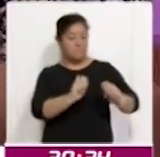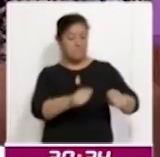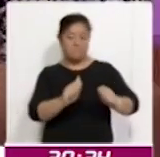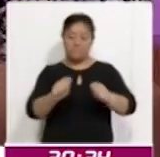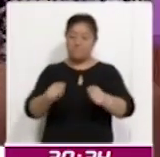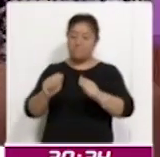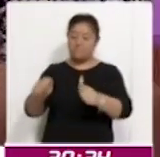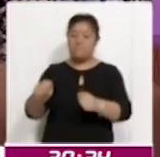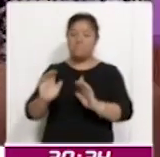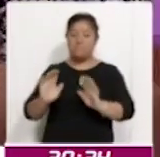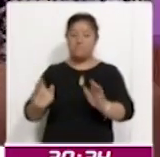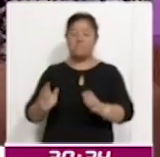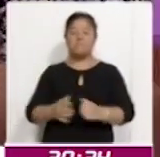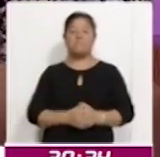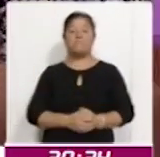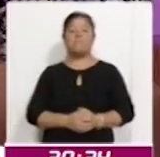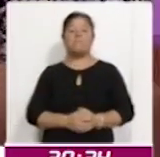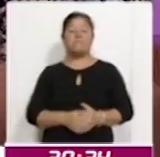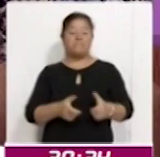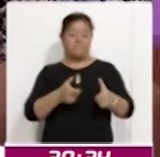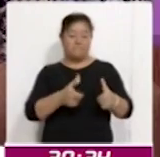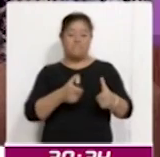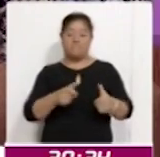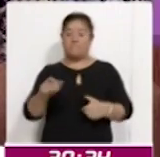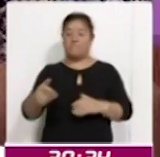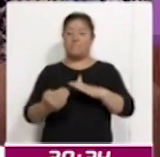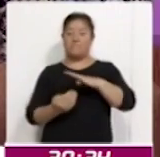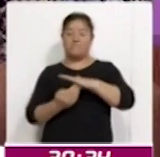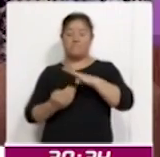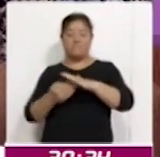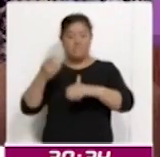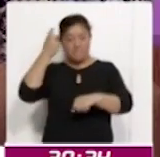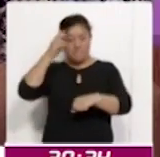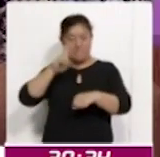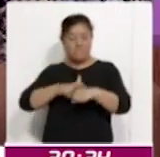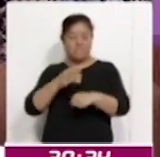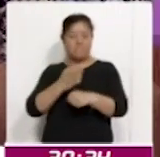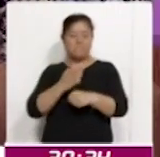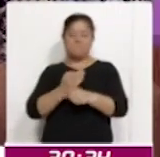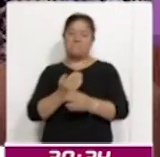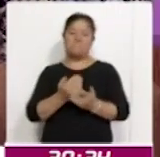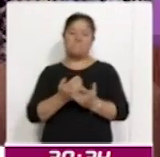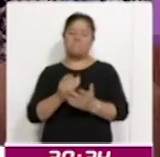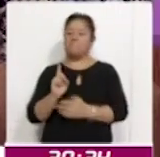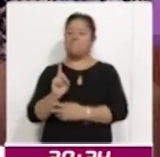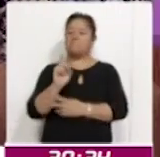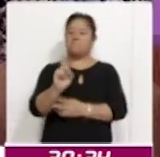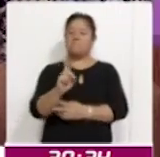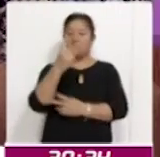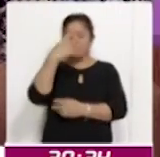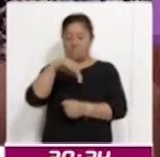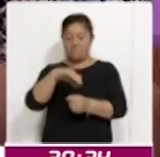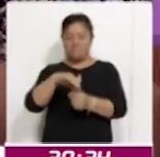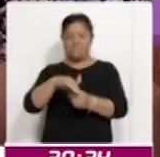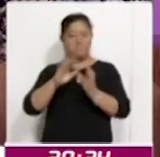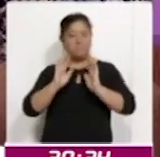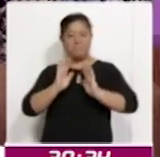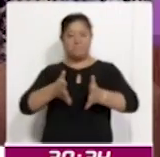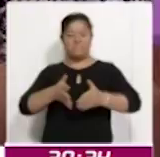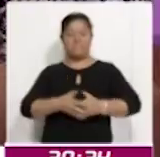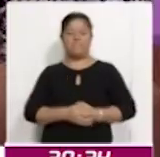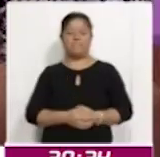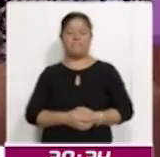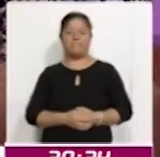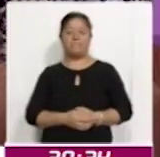de los paquetes a las presidencias de las mesas directivas y pues ya estamos solo a la espera del día domingo para el día de la jornada electoral. Muy bien.